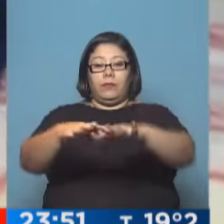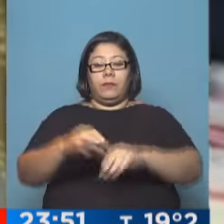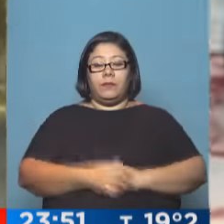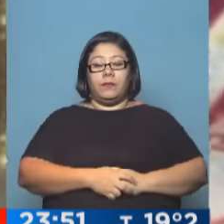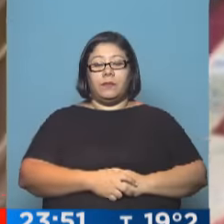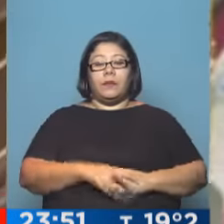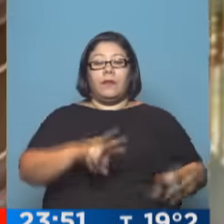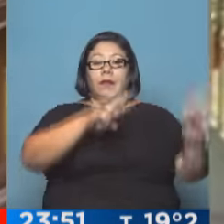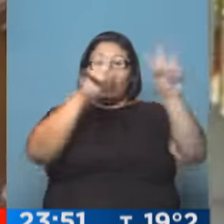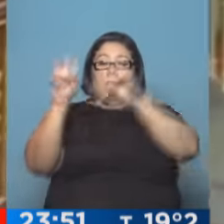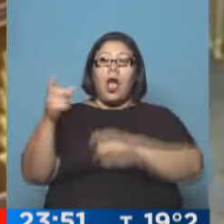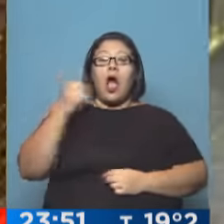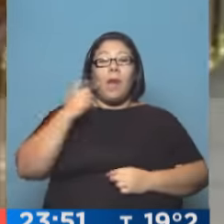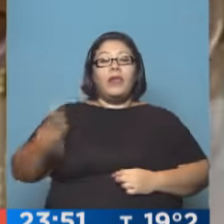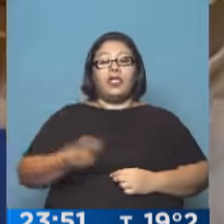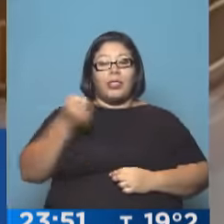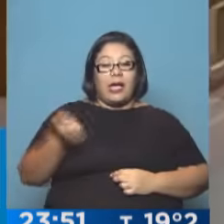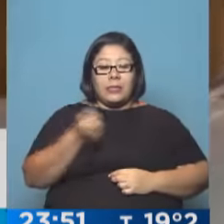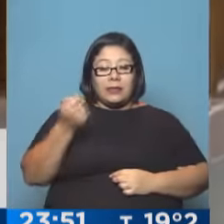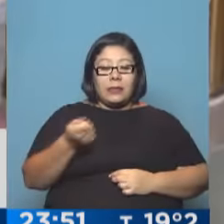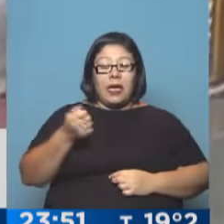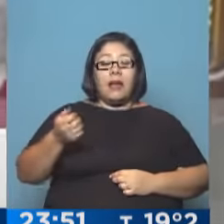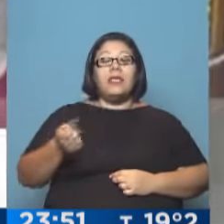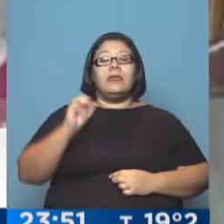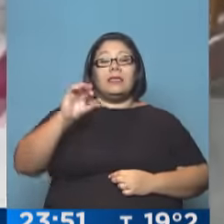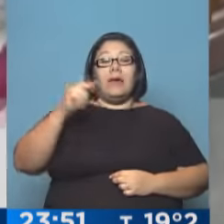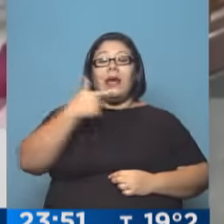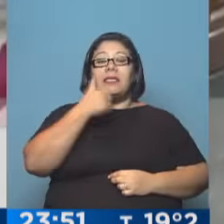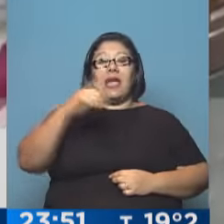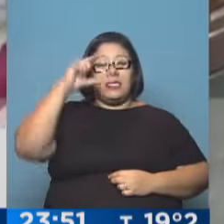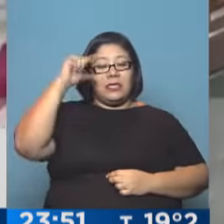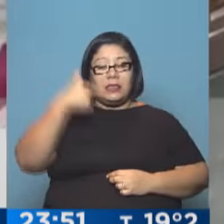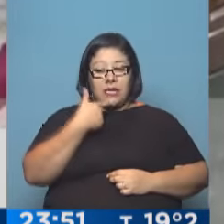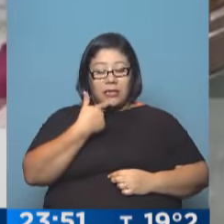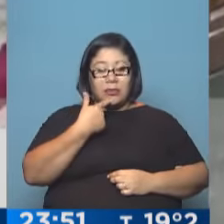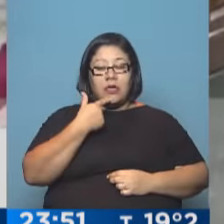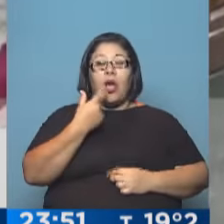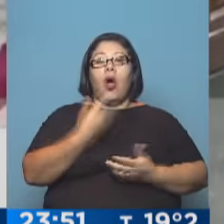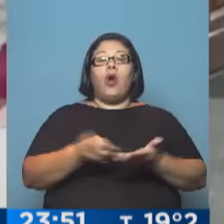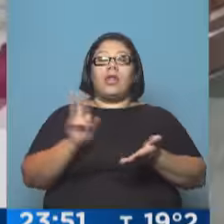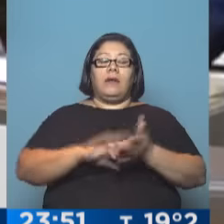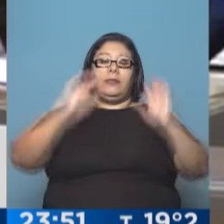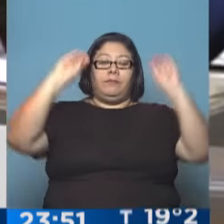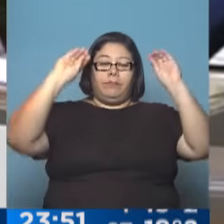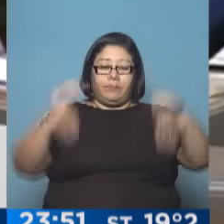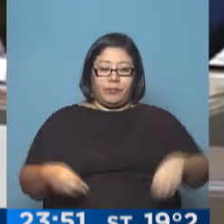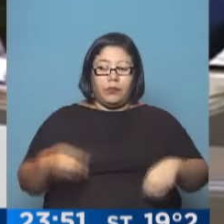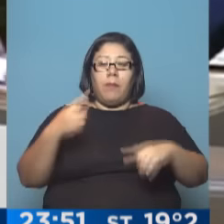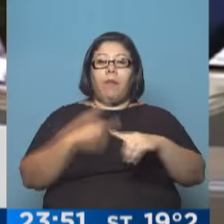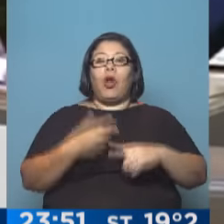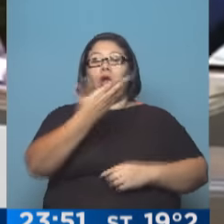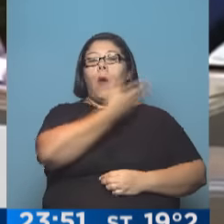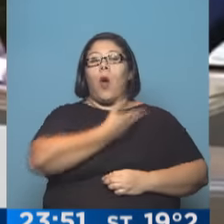El socialista Pedro Sánchez se vio frustrada por segunda vez su intención de convertirse en el presidente del gobierno español en reemplazo de Mariano Rajoy.